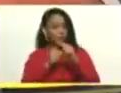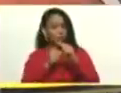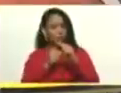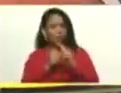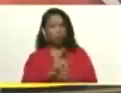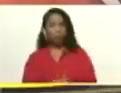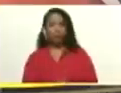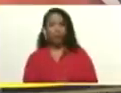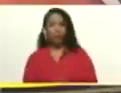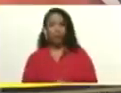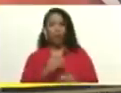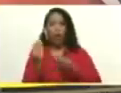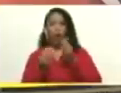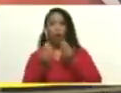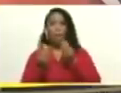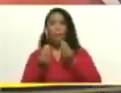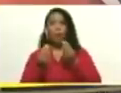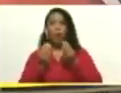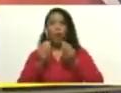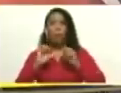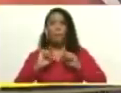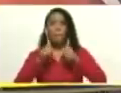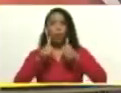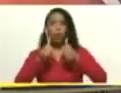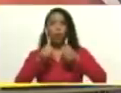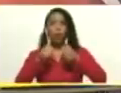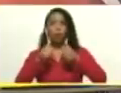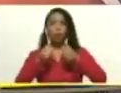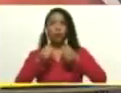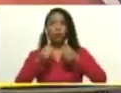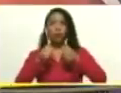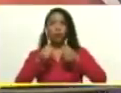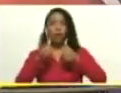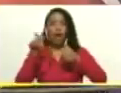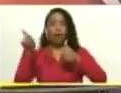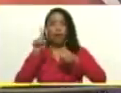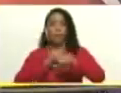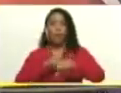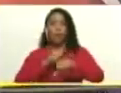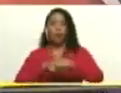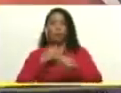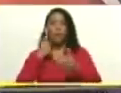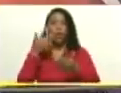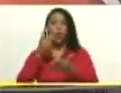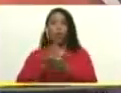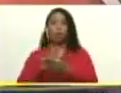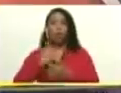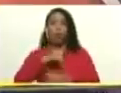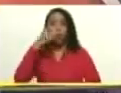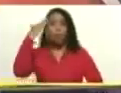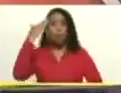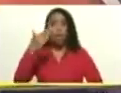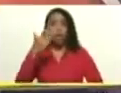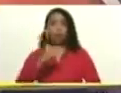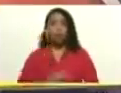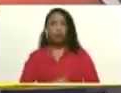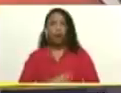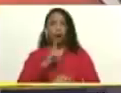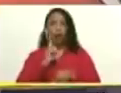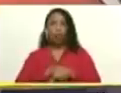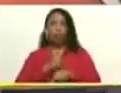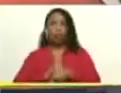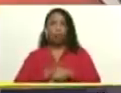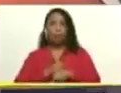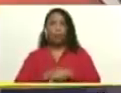como su inicio precisamente en el momento de la partida de nuestro comandante. En el periodo